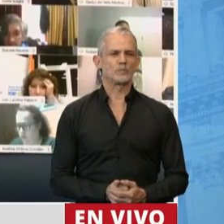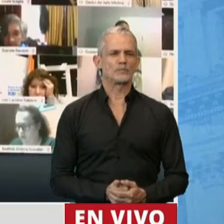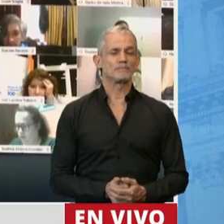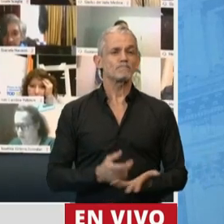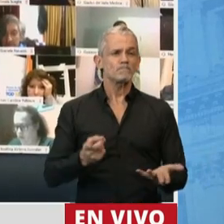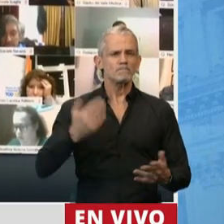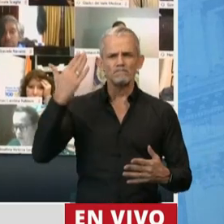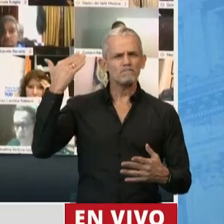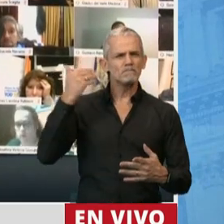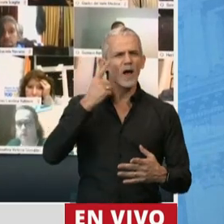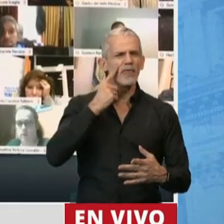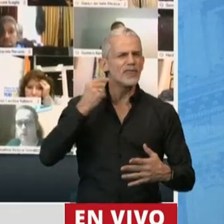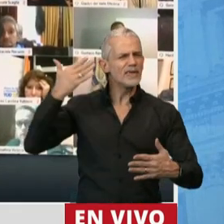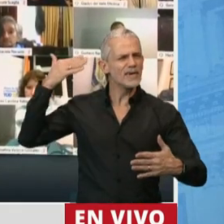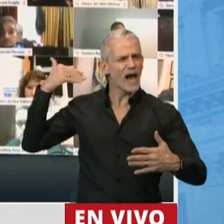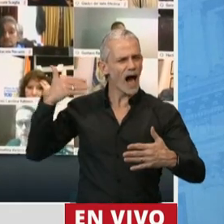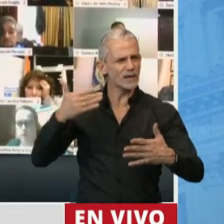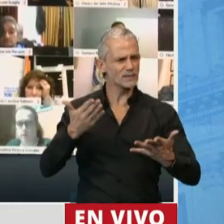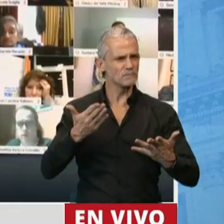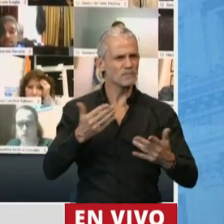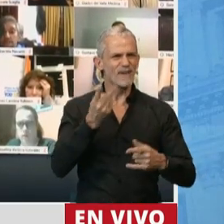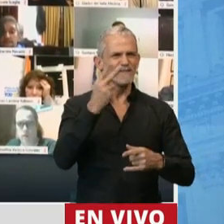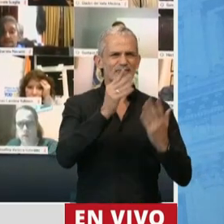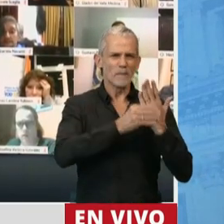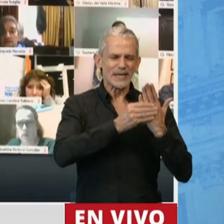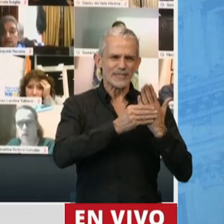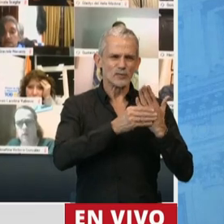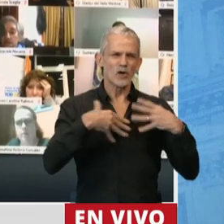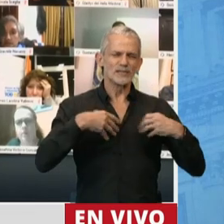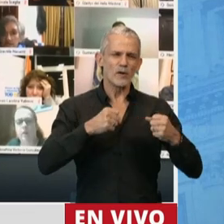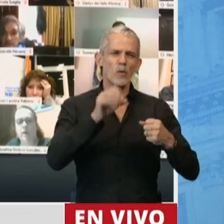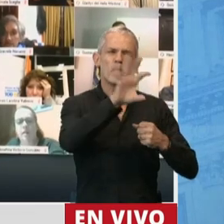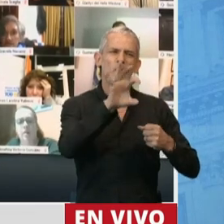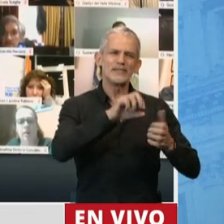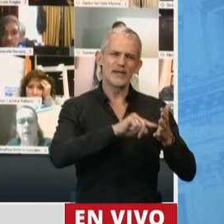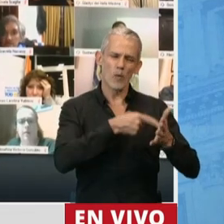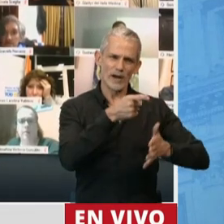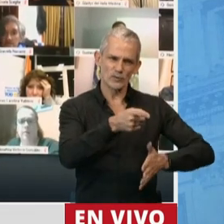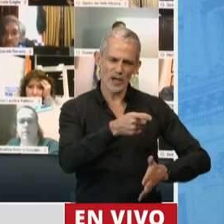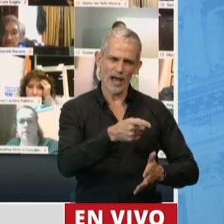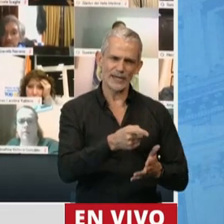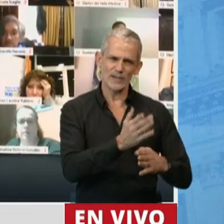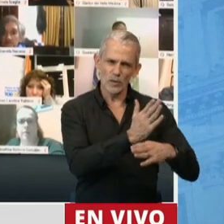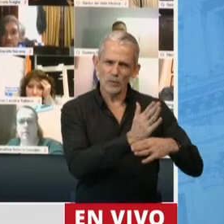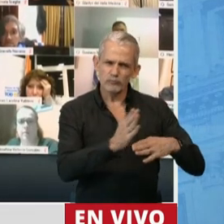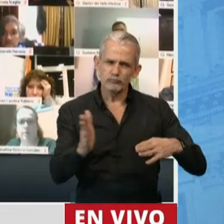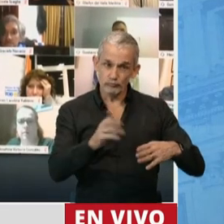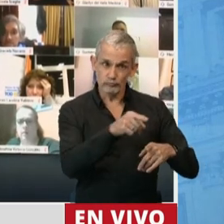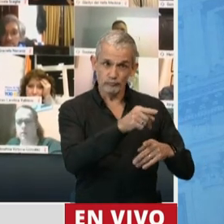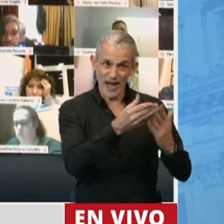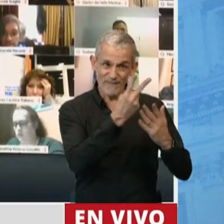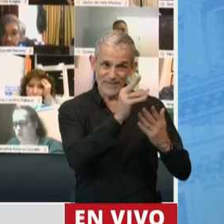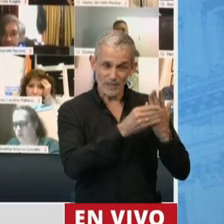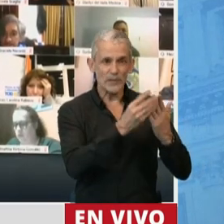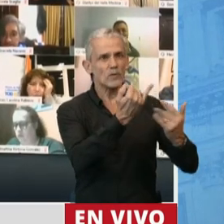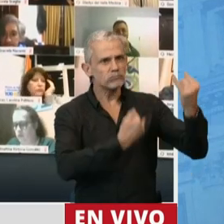Hace ya unos días, el viceministro de Salud de la Provincia de Buenos Aires me había contado y me había